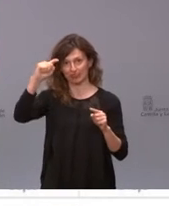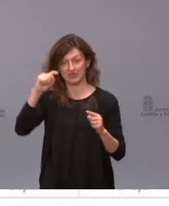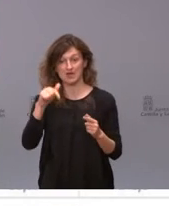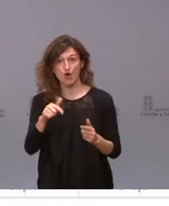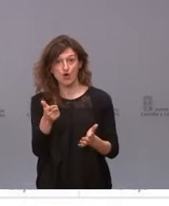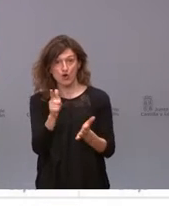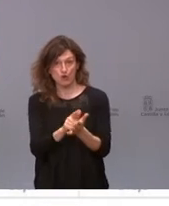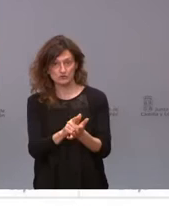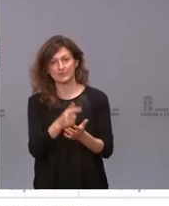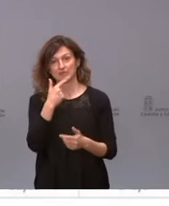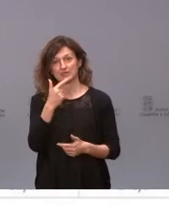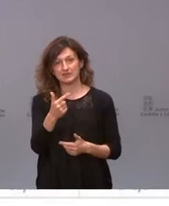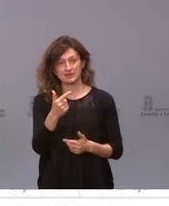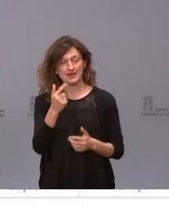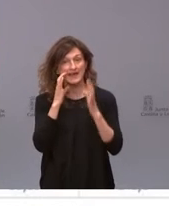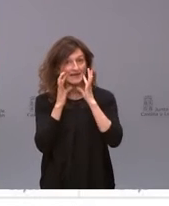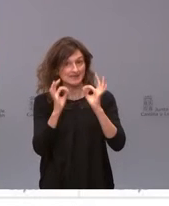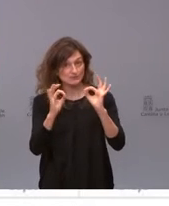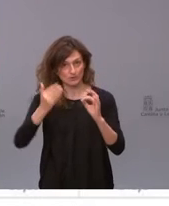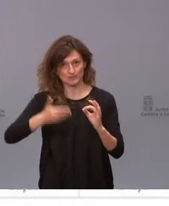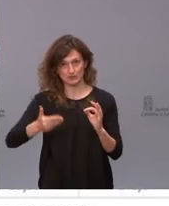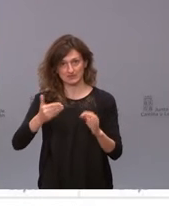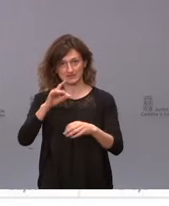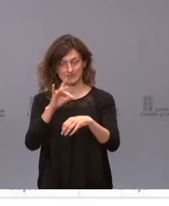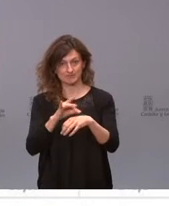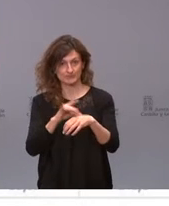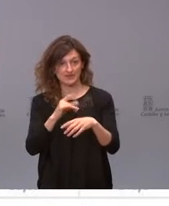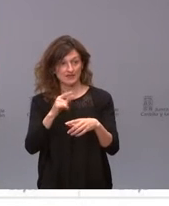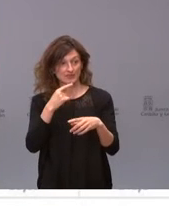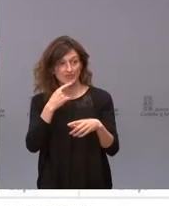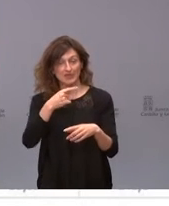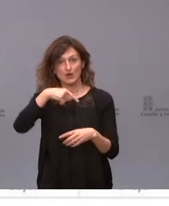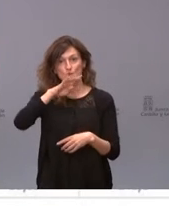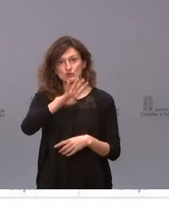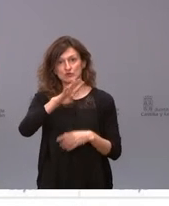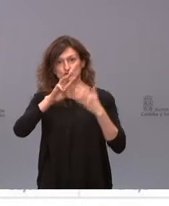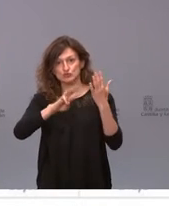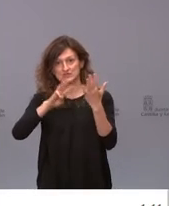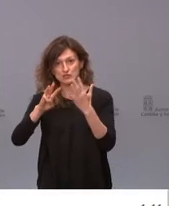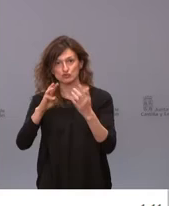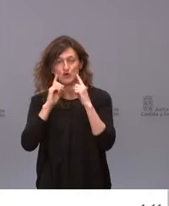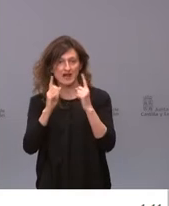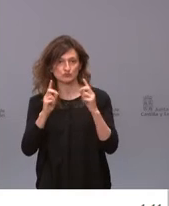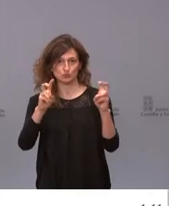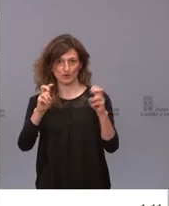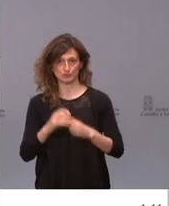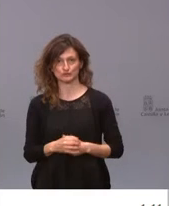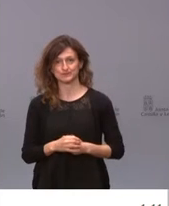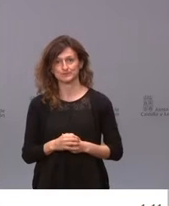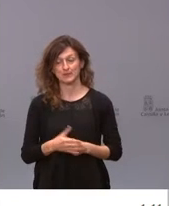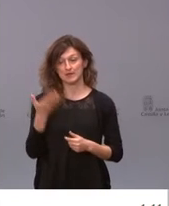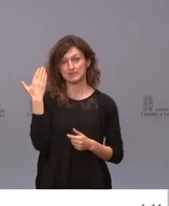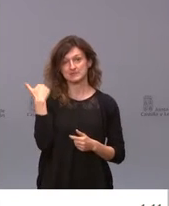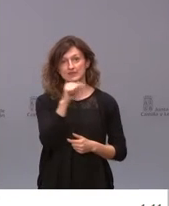nuevamente un número significativo de casos que es 488 casos nuevos. Durante la semana